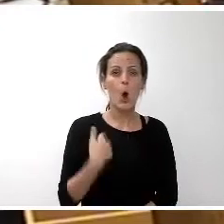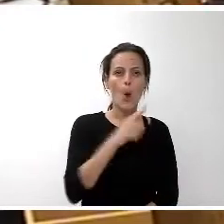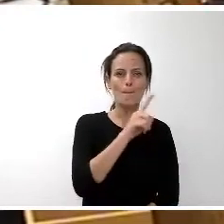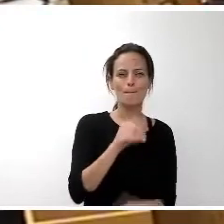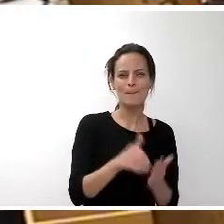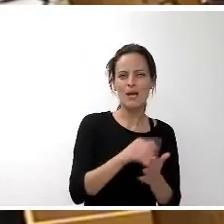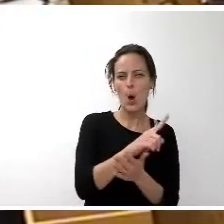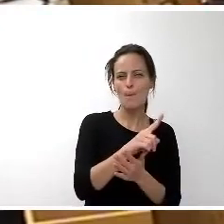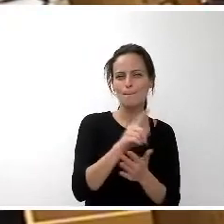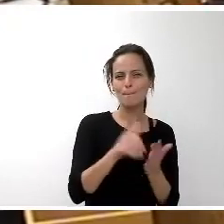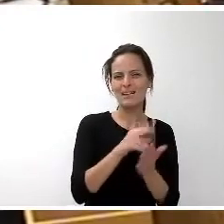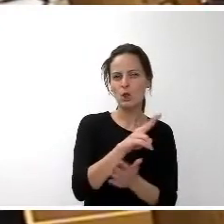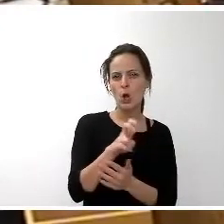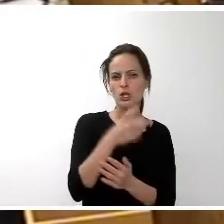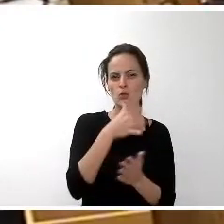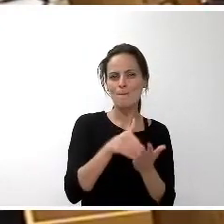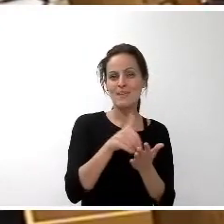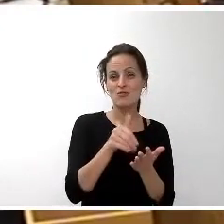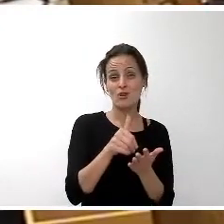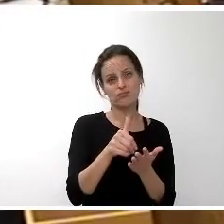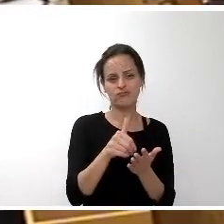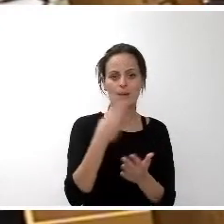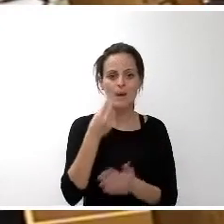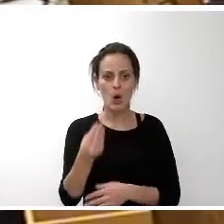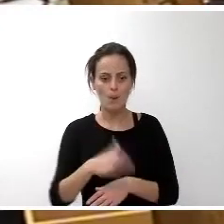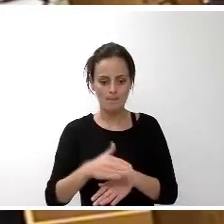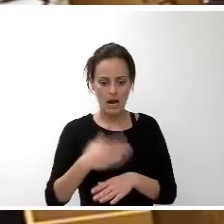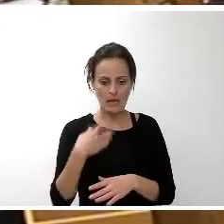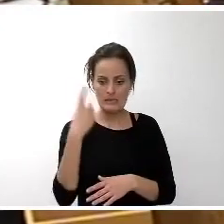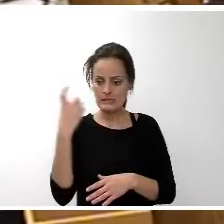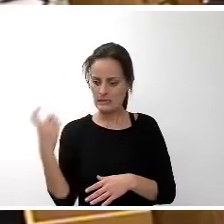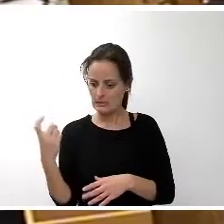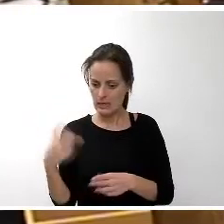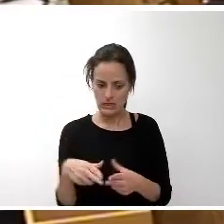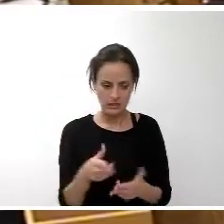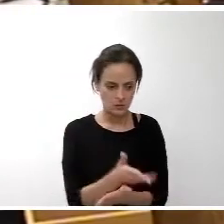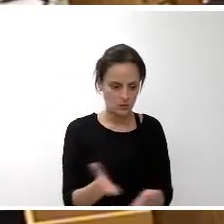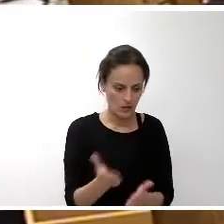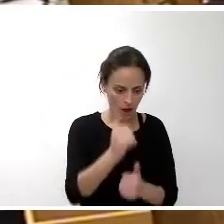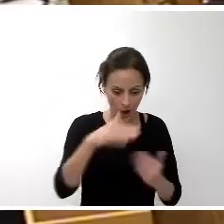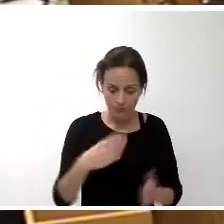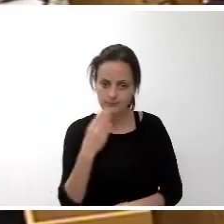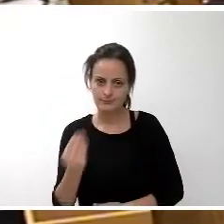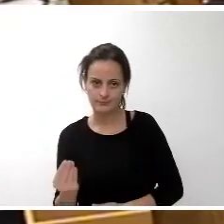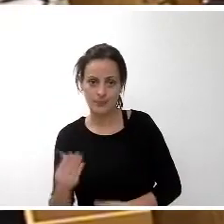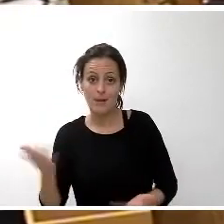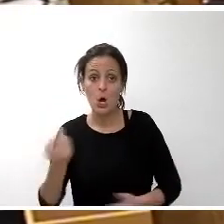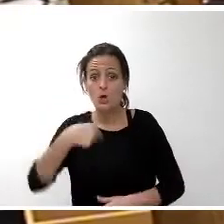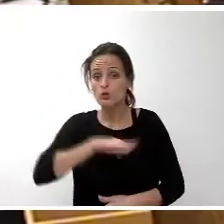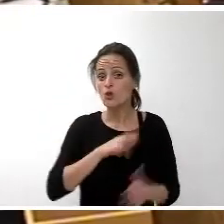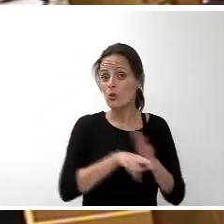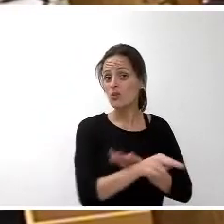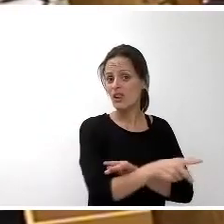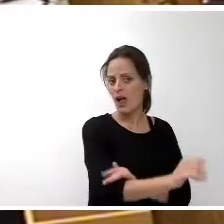con 1.200 para poder atender muchísimo mejor las necesidades de la ciudadanía. Pero tenemos los recursos que